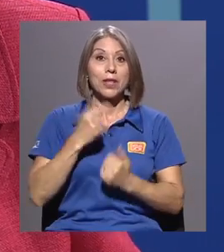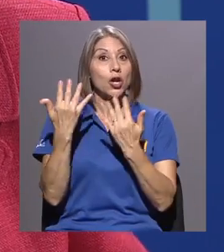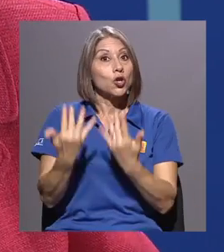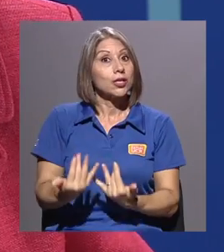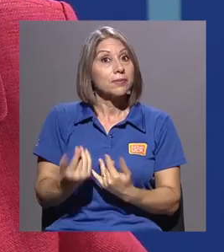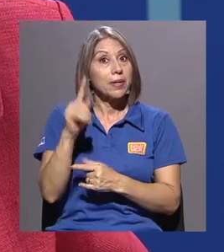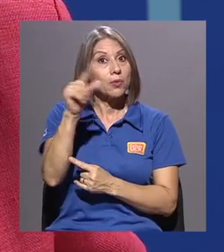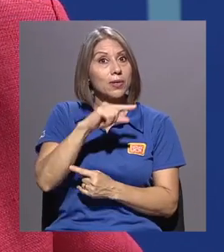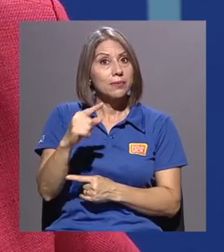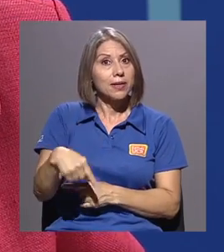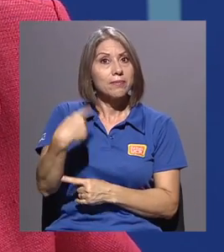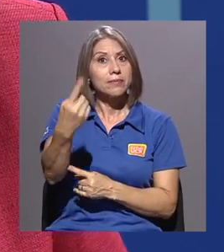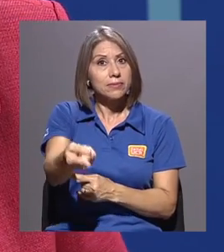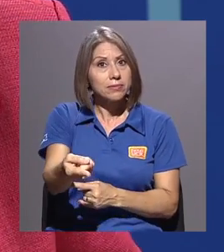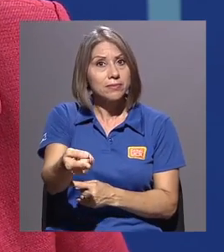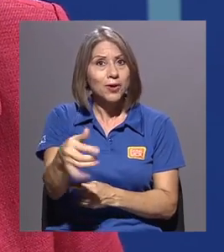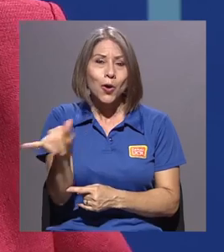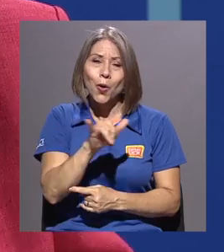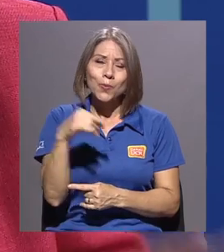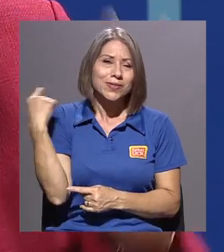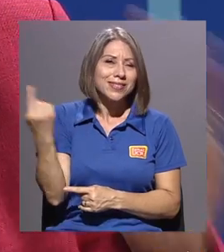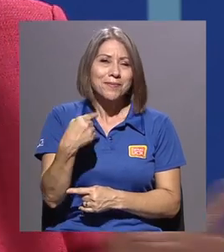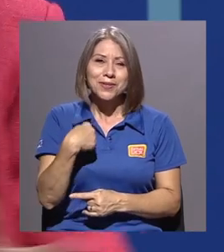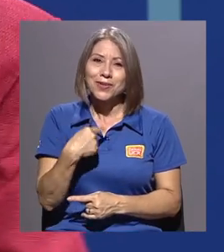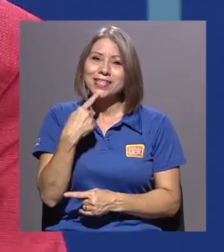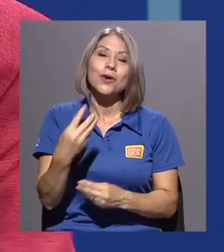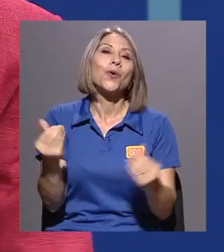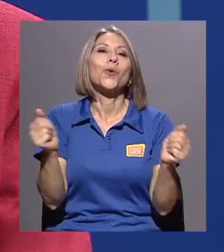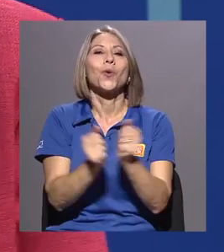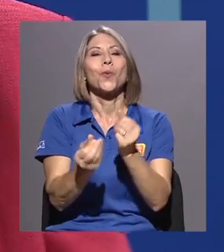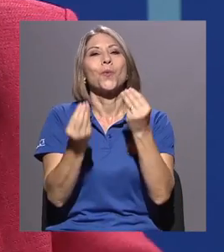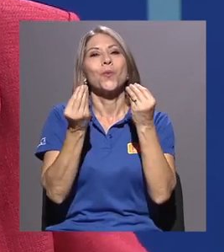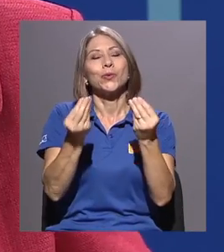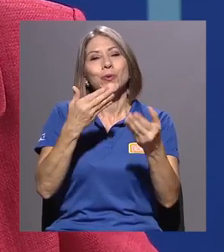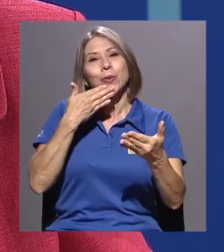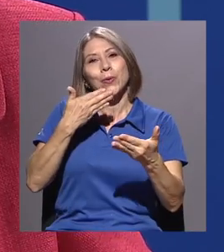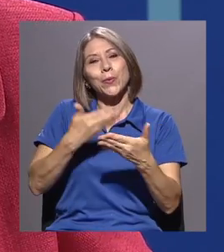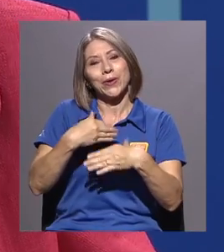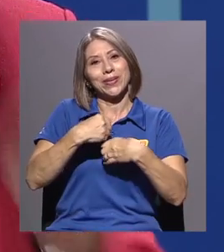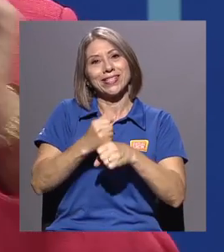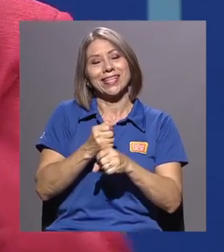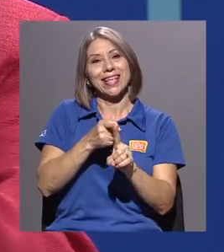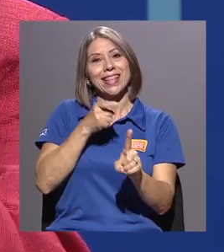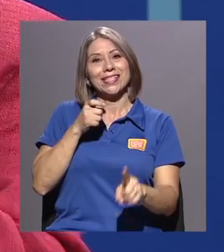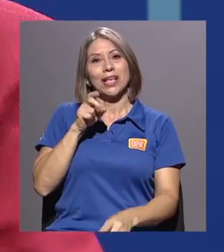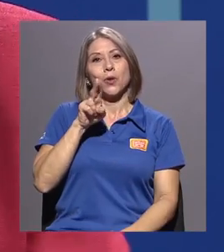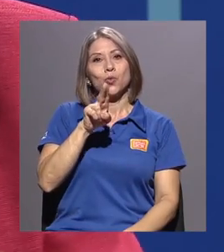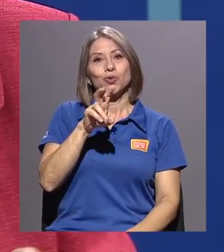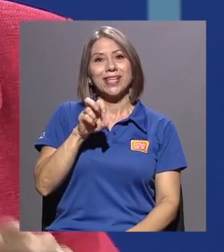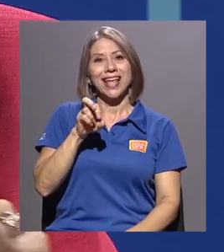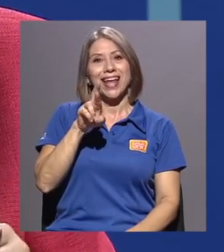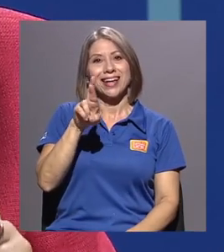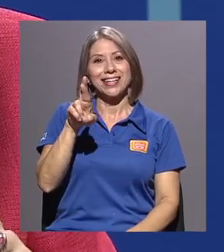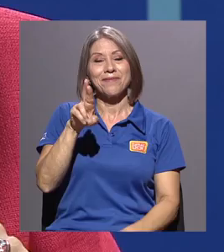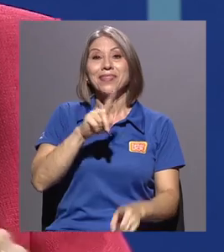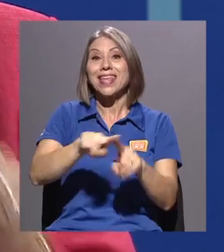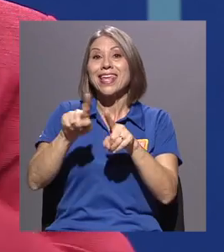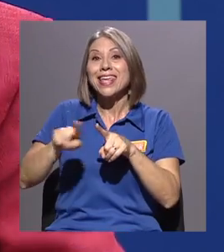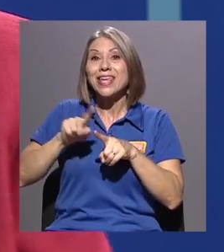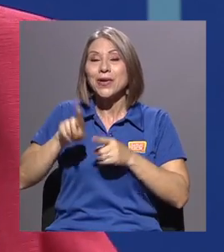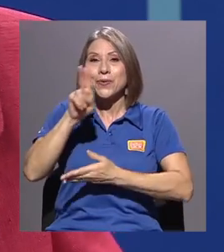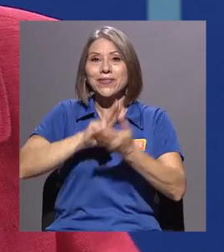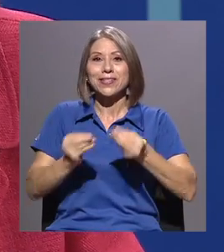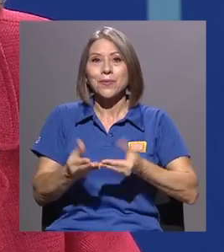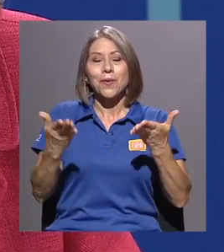a la vuelta de una semana, como les digo siempre, con mucho de lo bueno que se genera desde la UCR y las universidades públicas